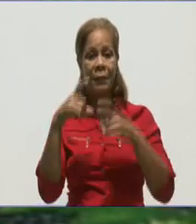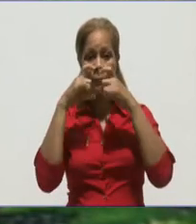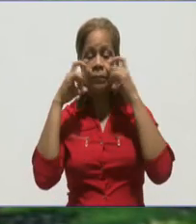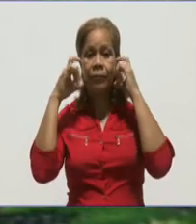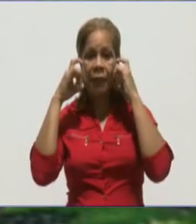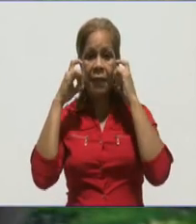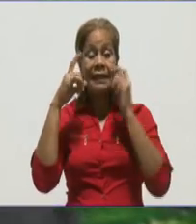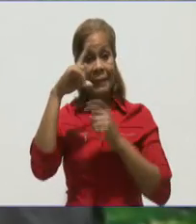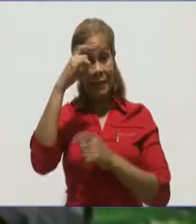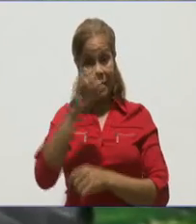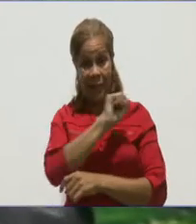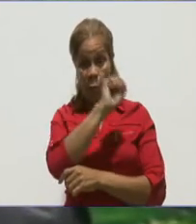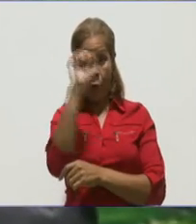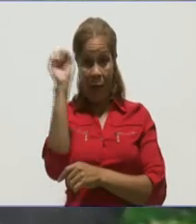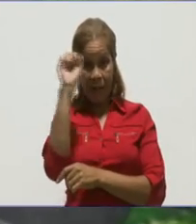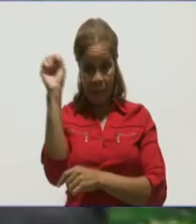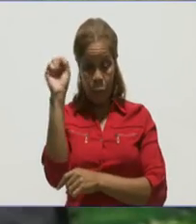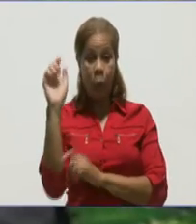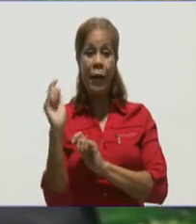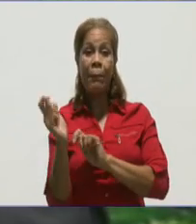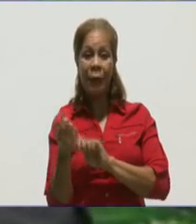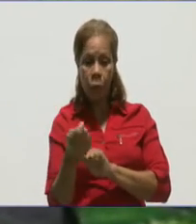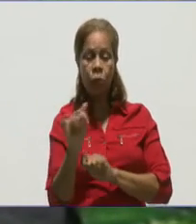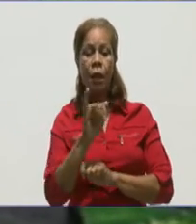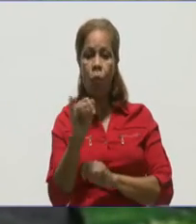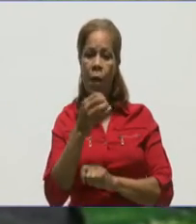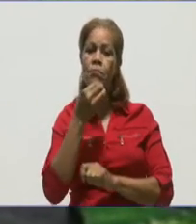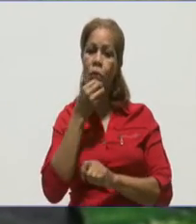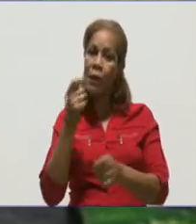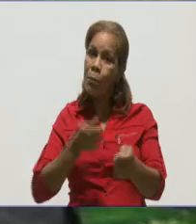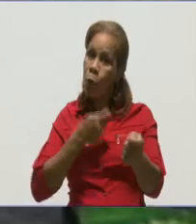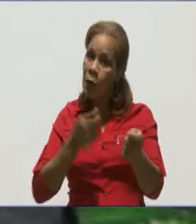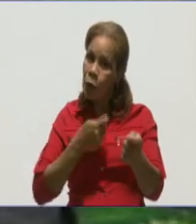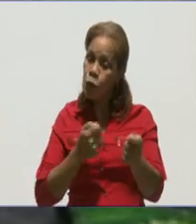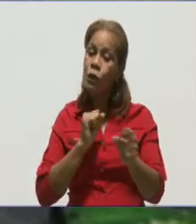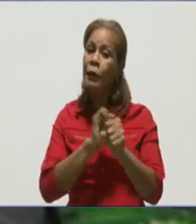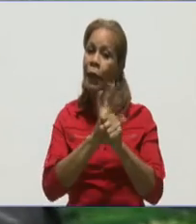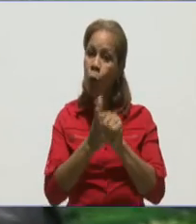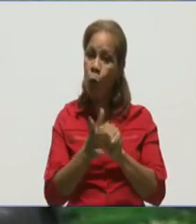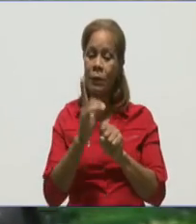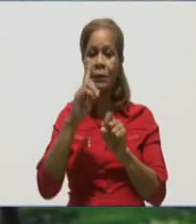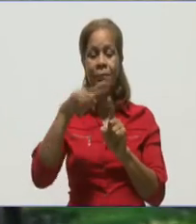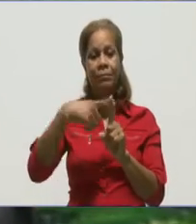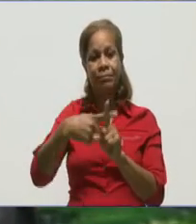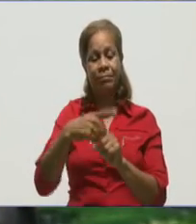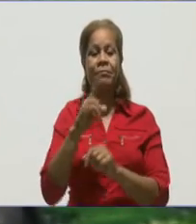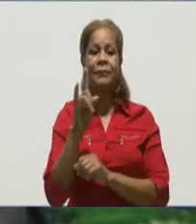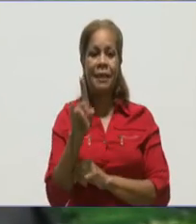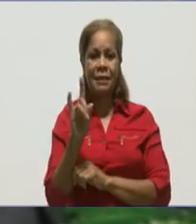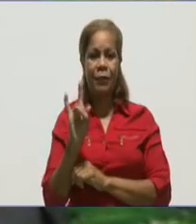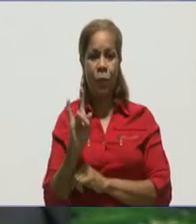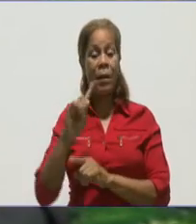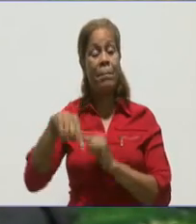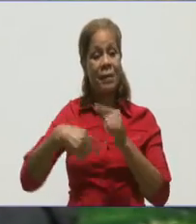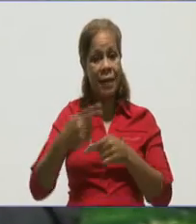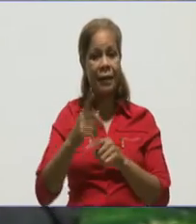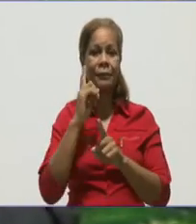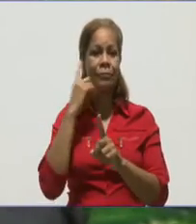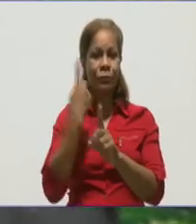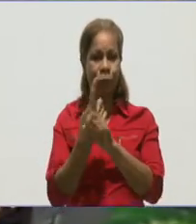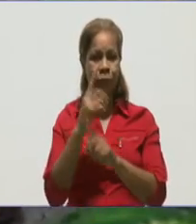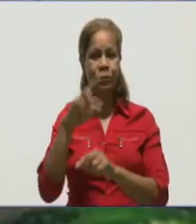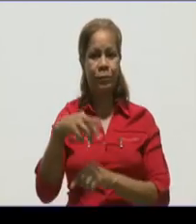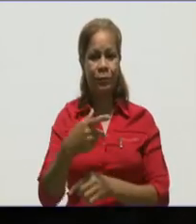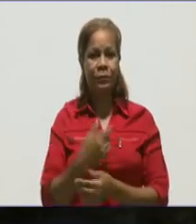ganando la pelota también podemos ganarle la batalla a la cob y 19 mañana 12 en punto nos vemos en este panel informativo muy buenas